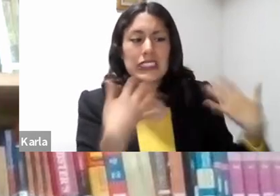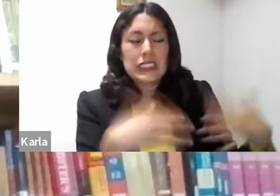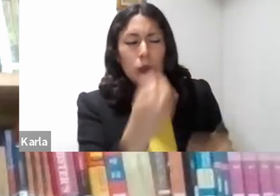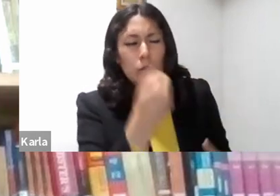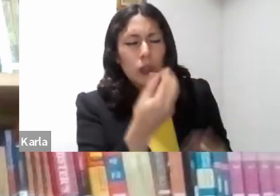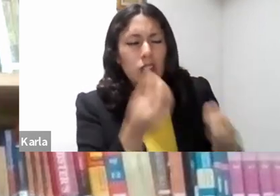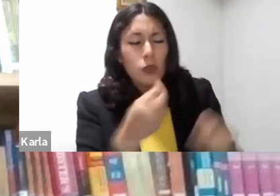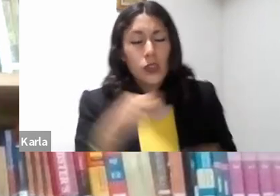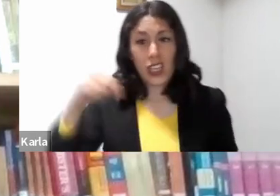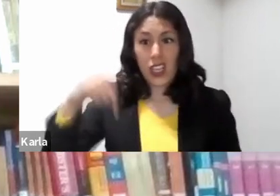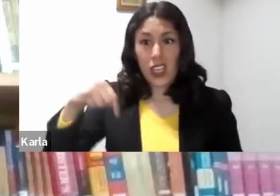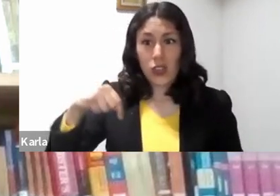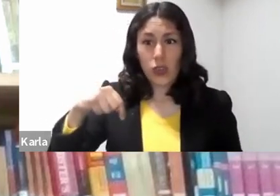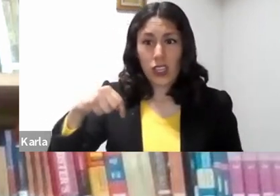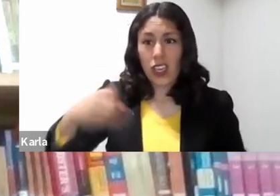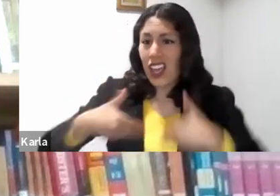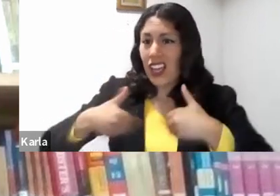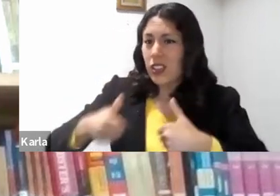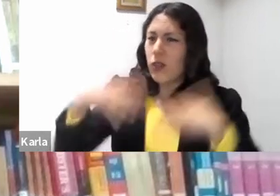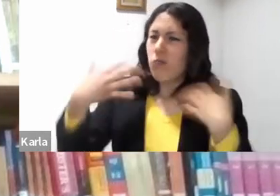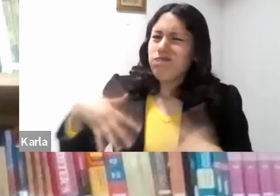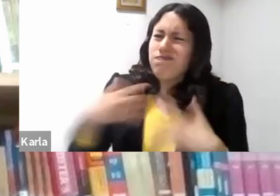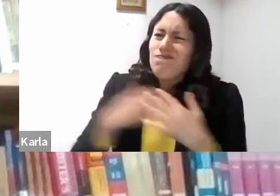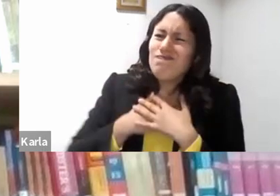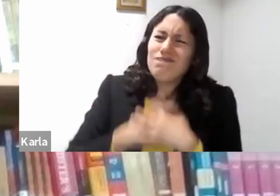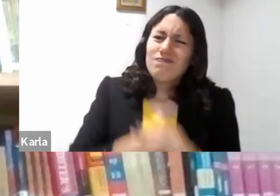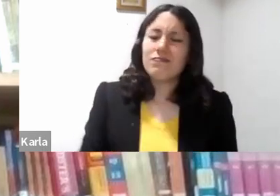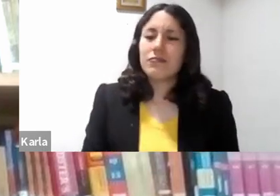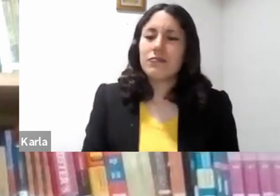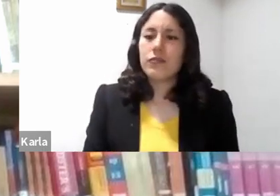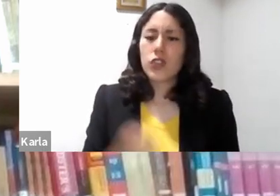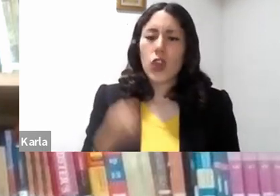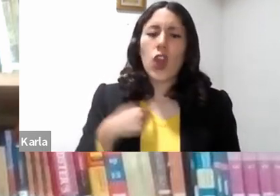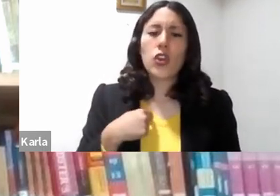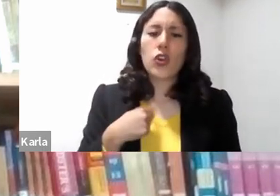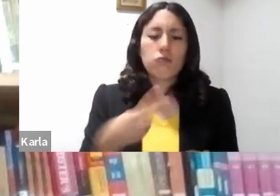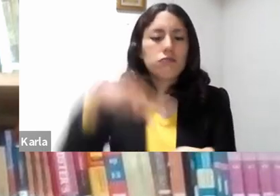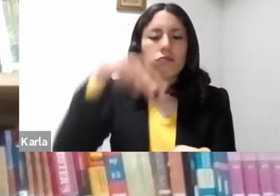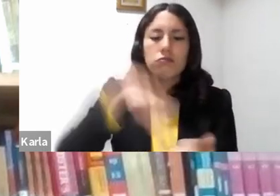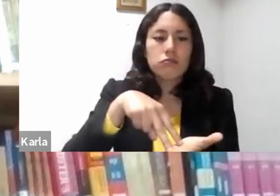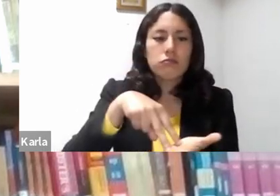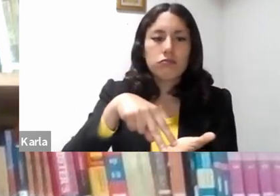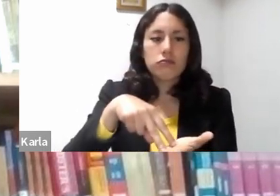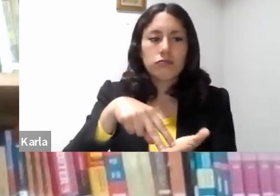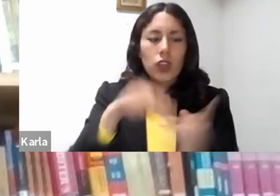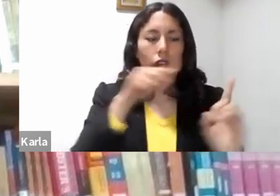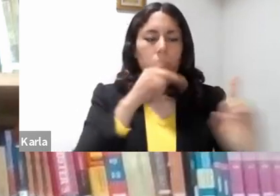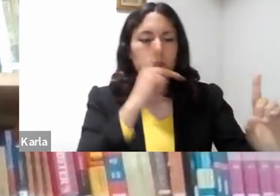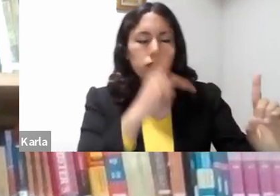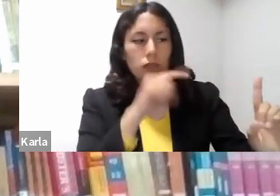Me levantaré, volveré a mi padre y le diré, padre, he pecado contra el cielo y contra ti.